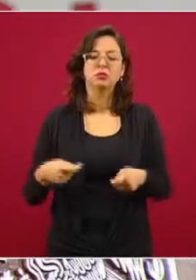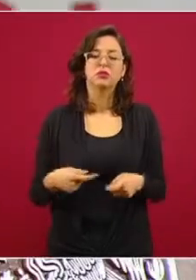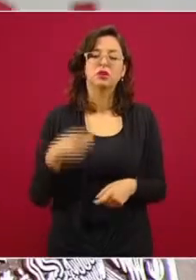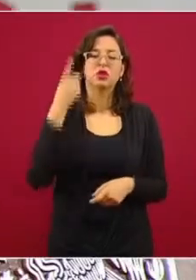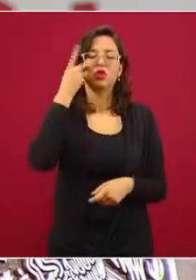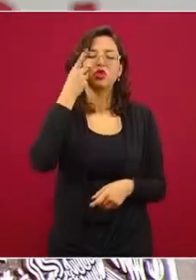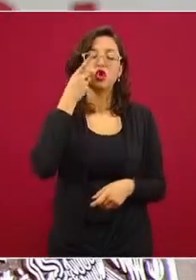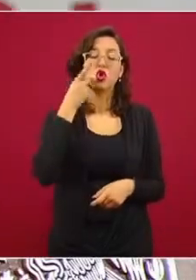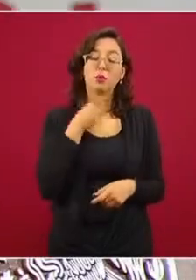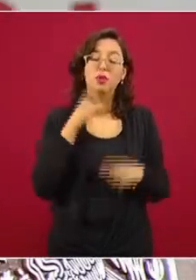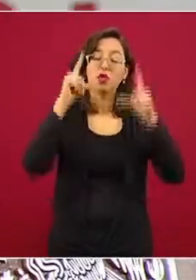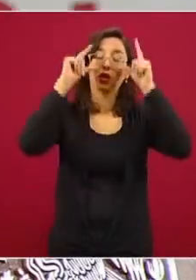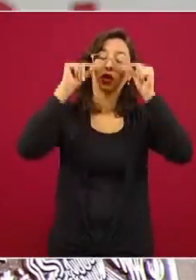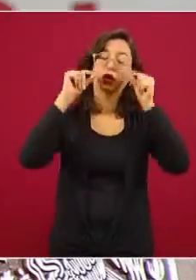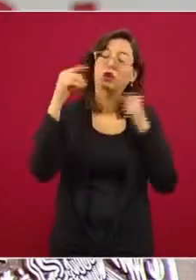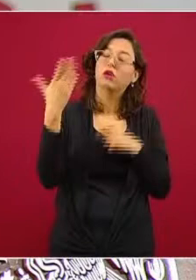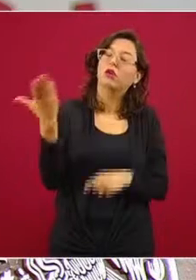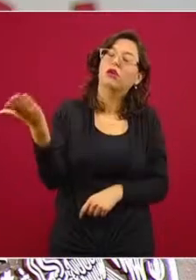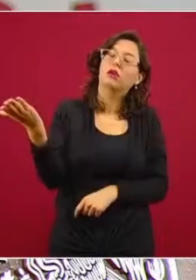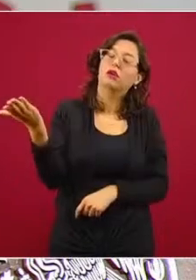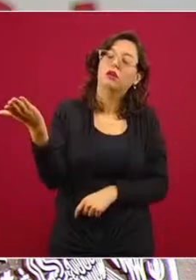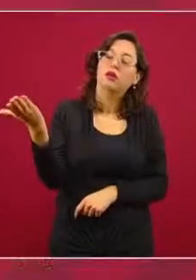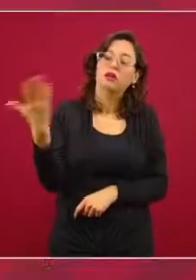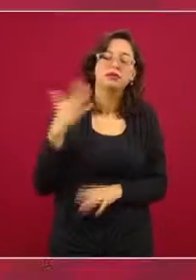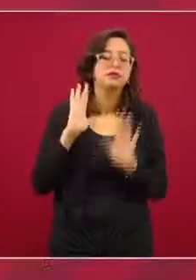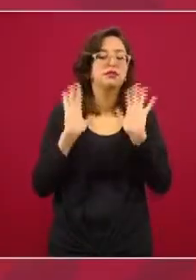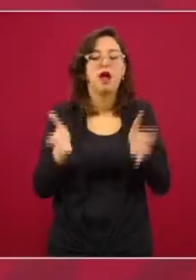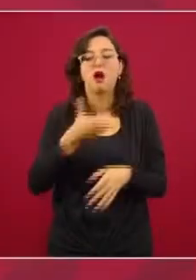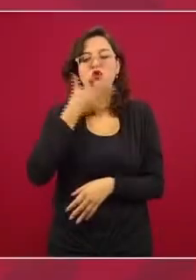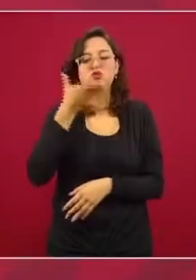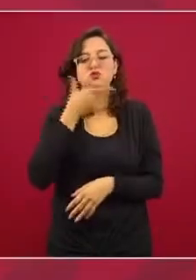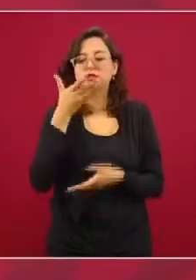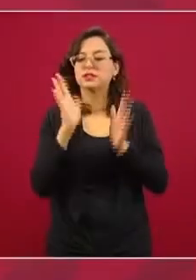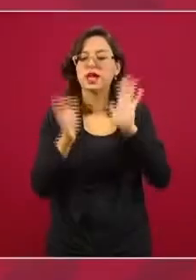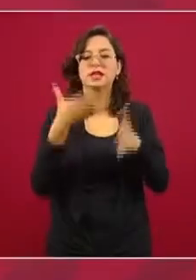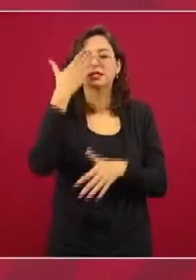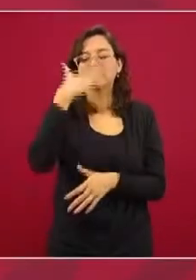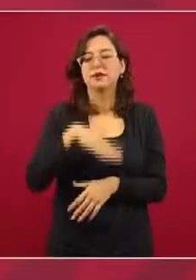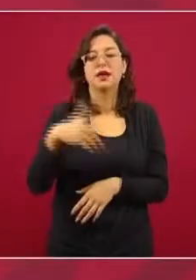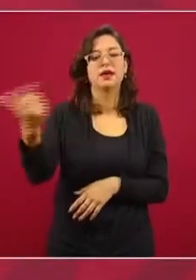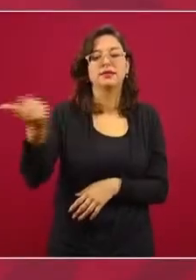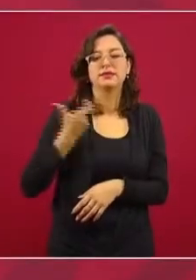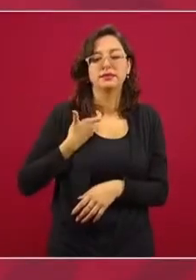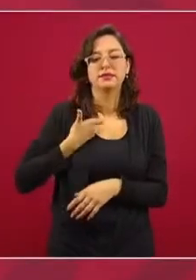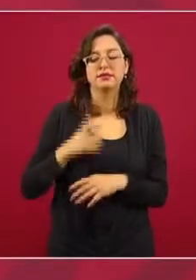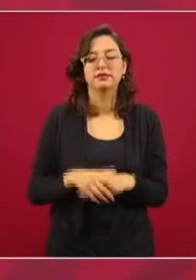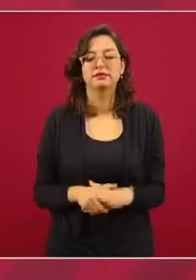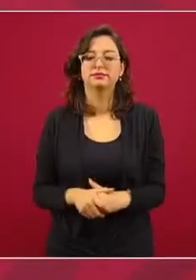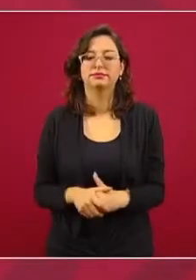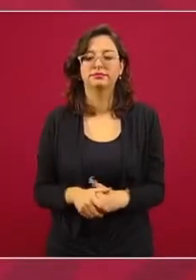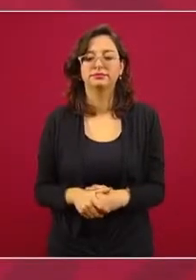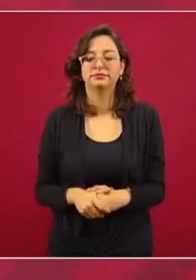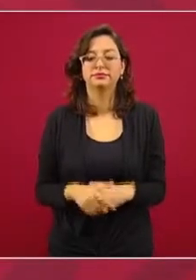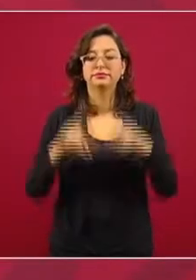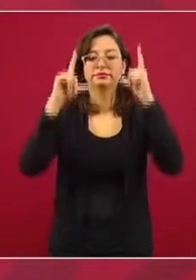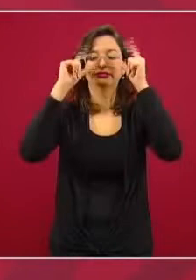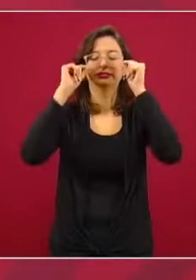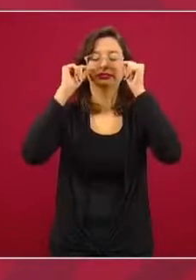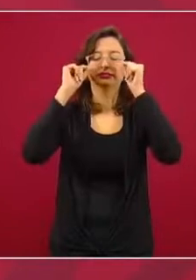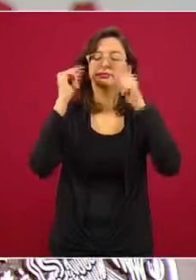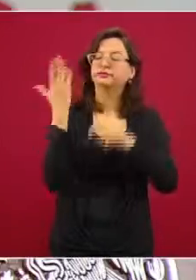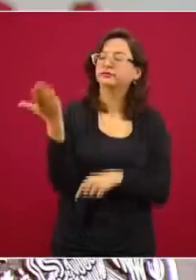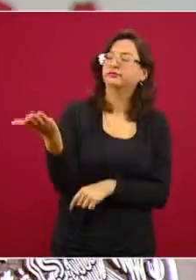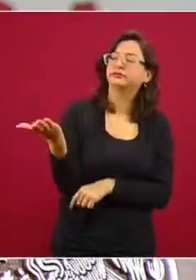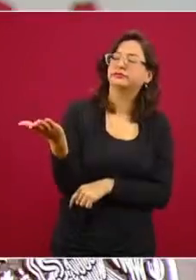con los ojos cerrados,